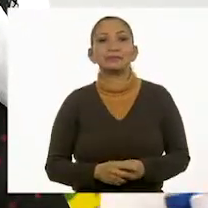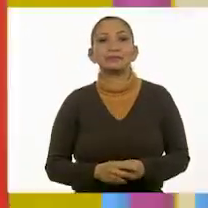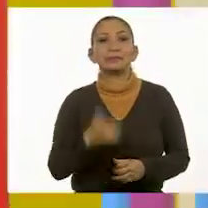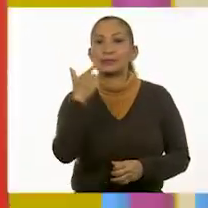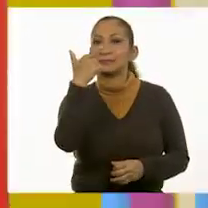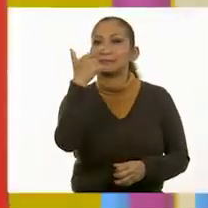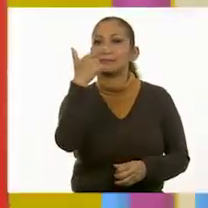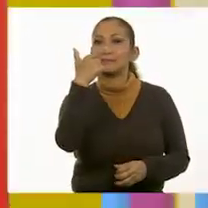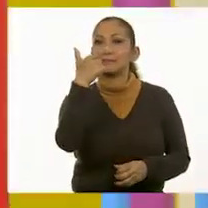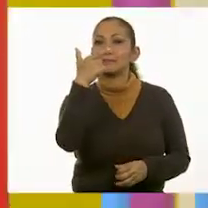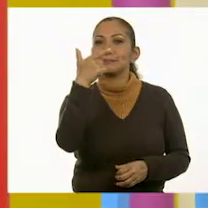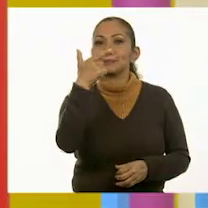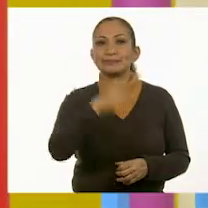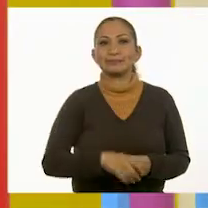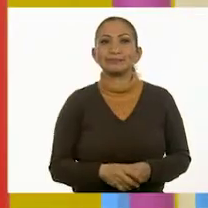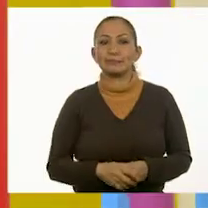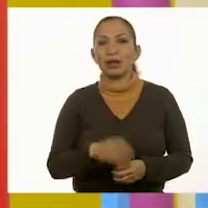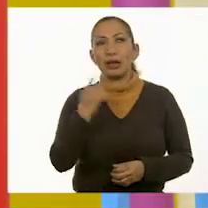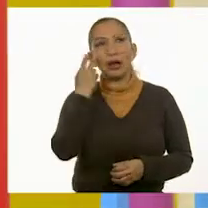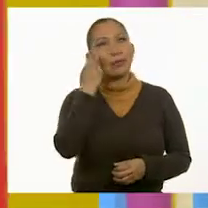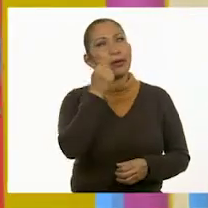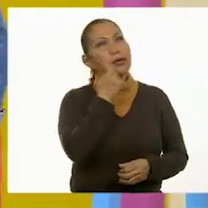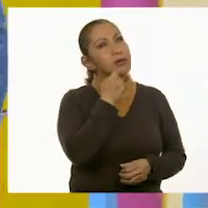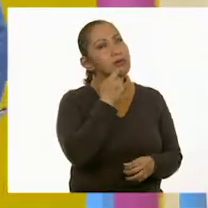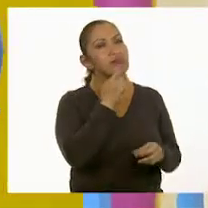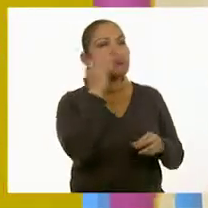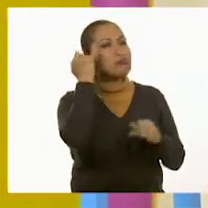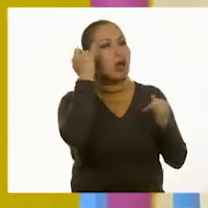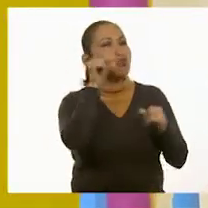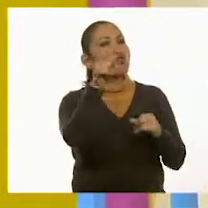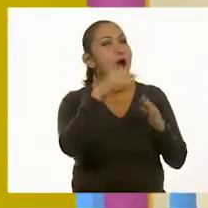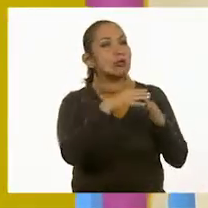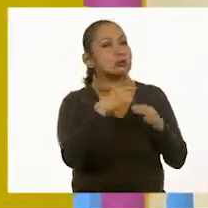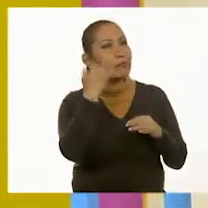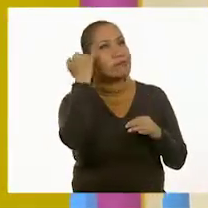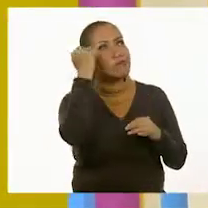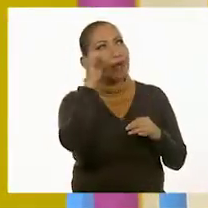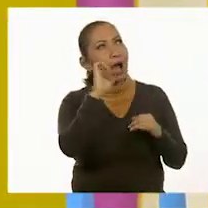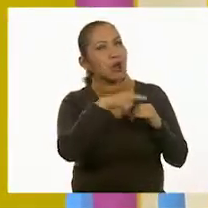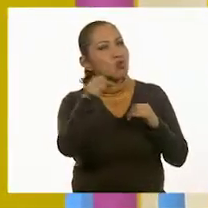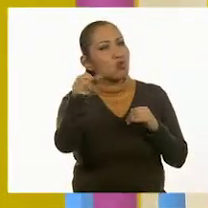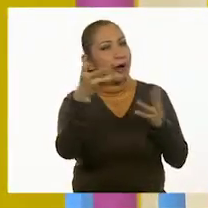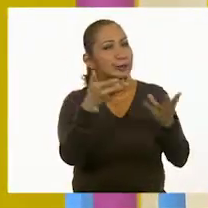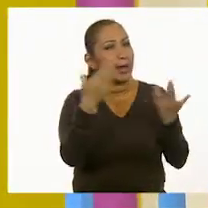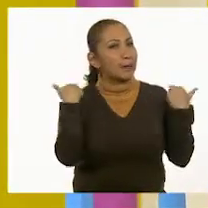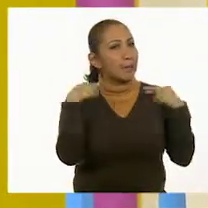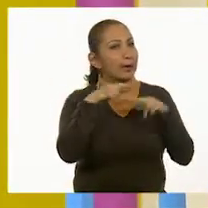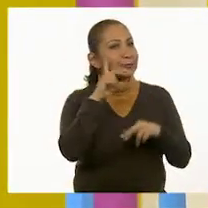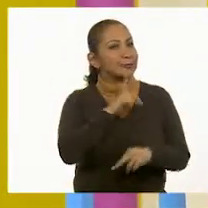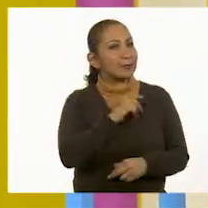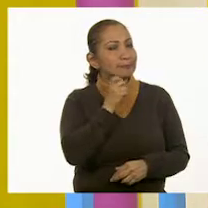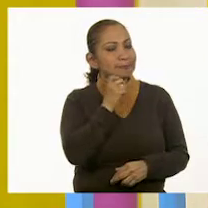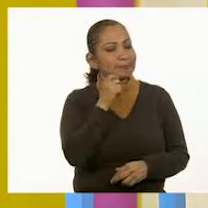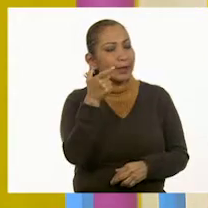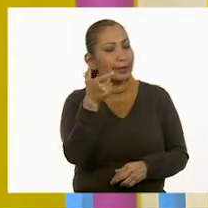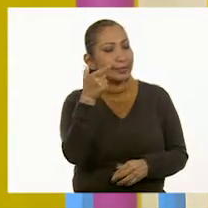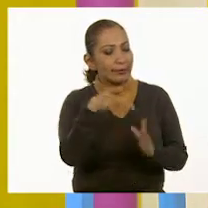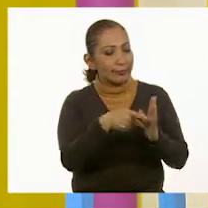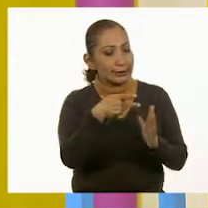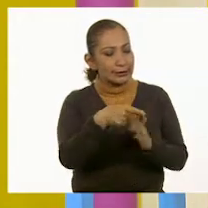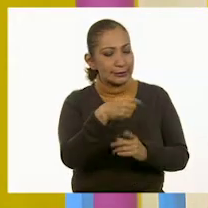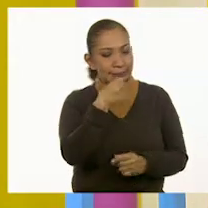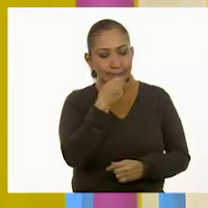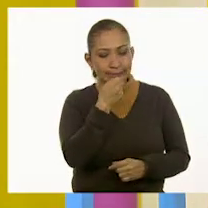Siete. A ver, ¿qué se les ocurre allá en casa que pueda hacer la maestra Angie siete veces?